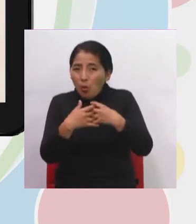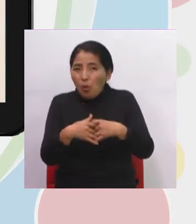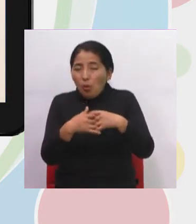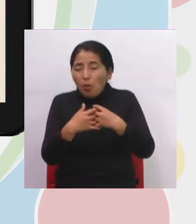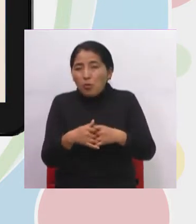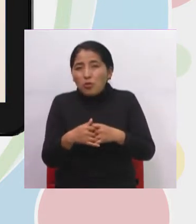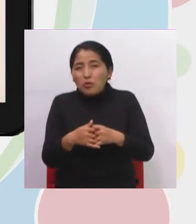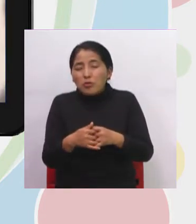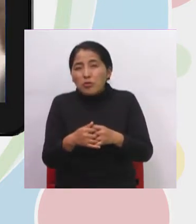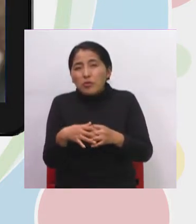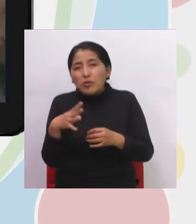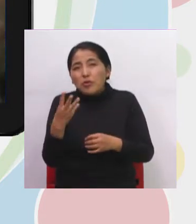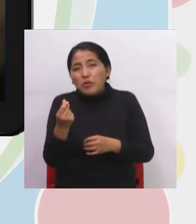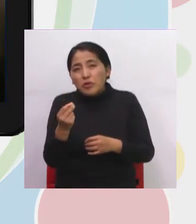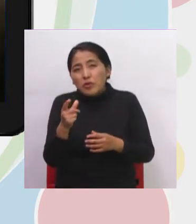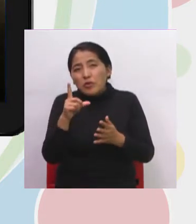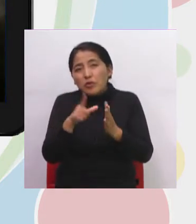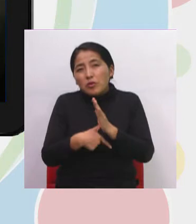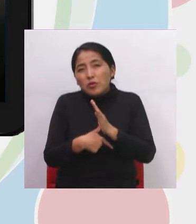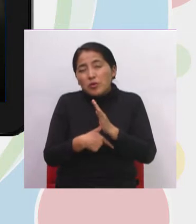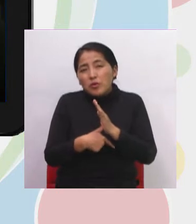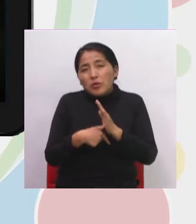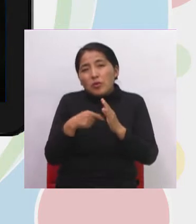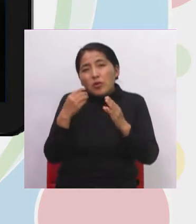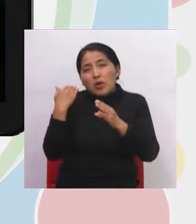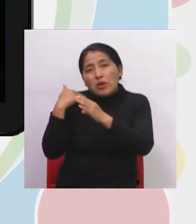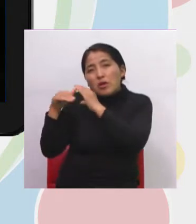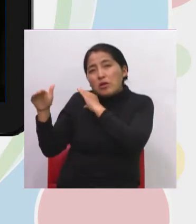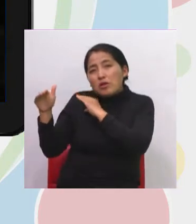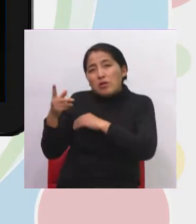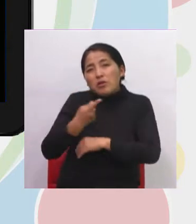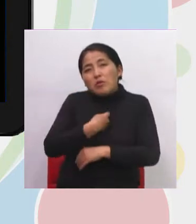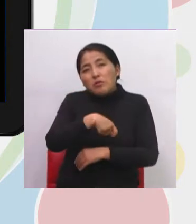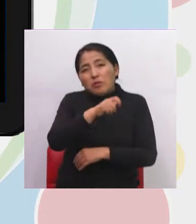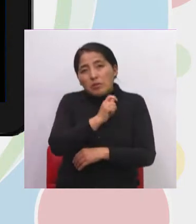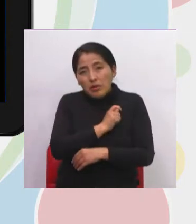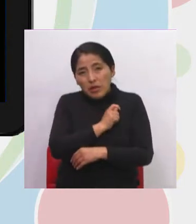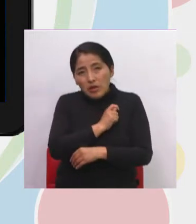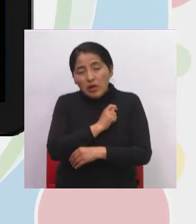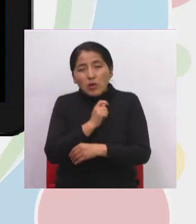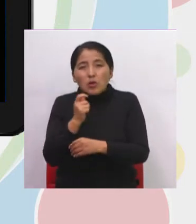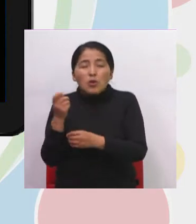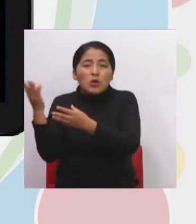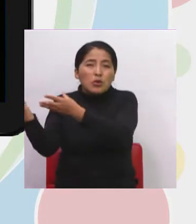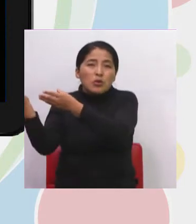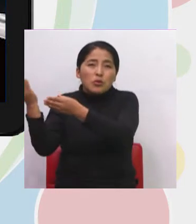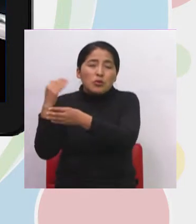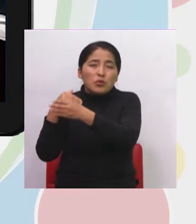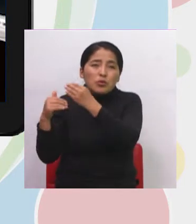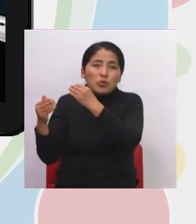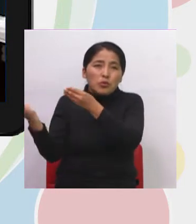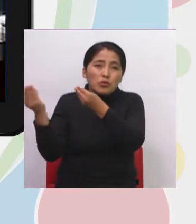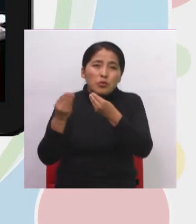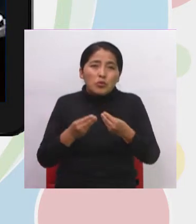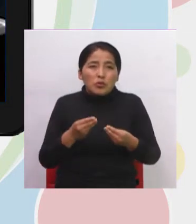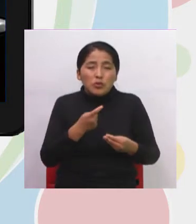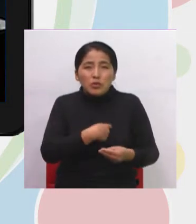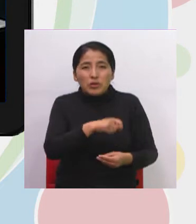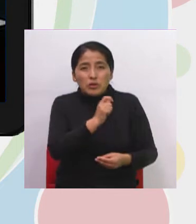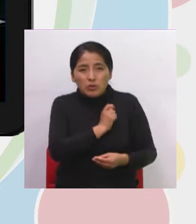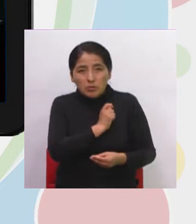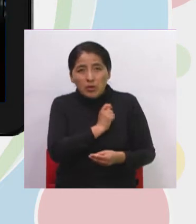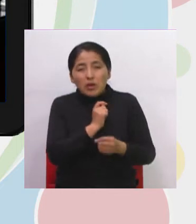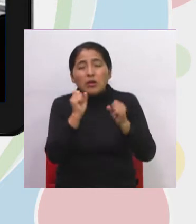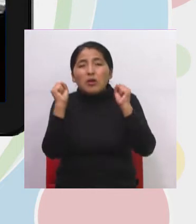lo mandaban hasta España para volver a traerlo y para que esas monedas puedan girar ya de manera legal en lo que